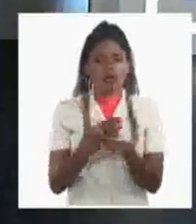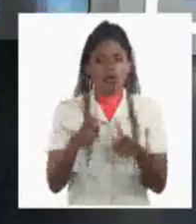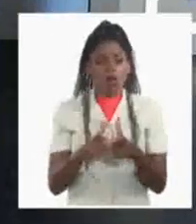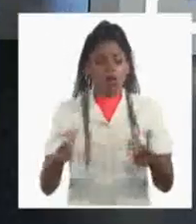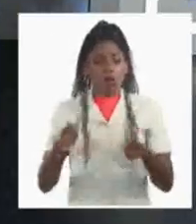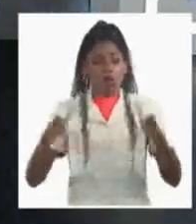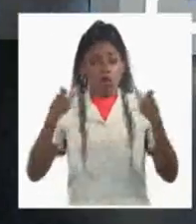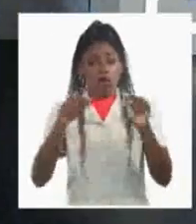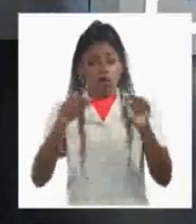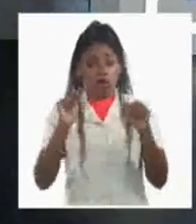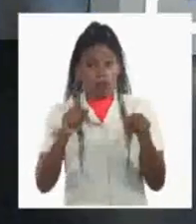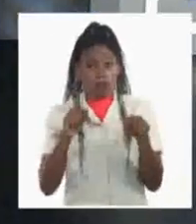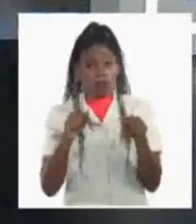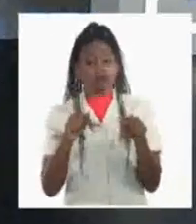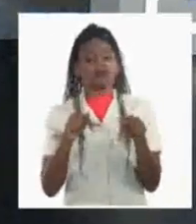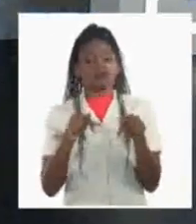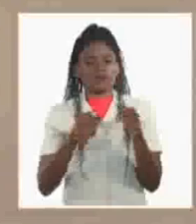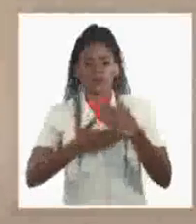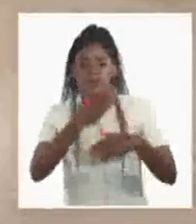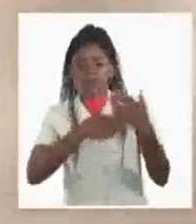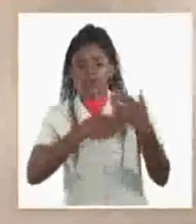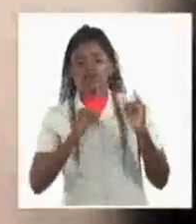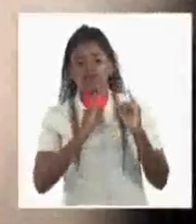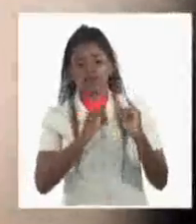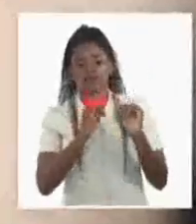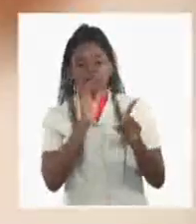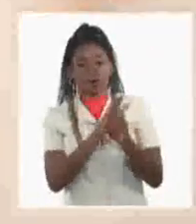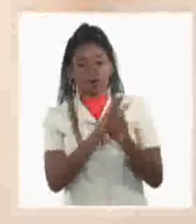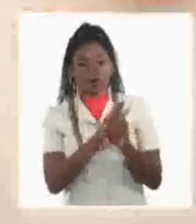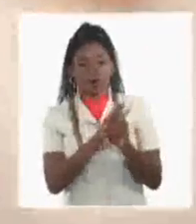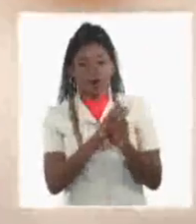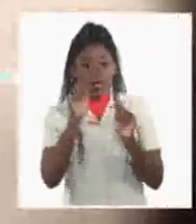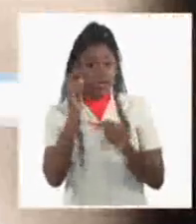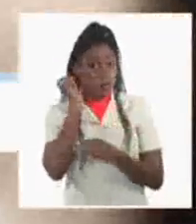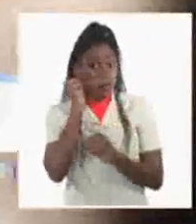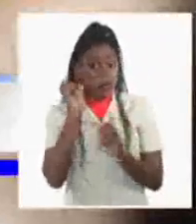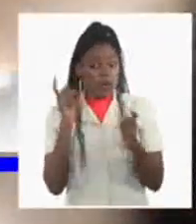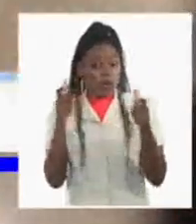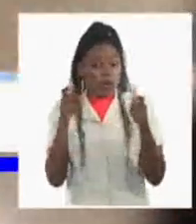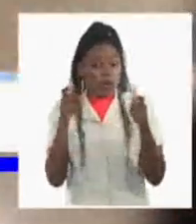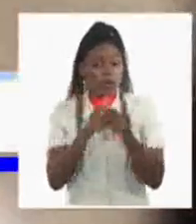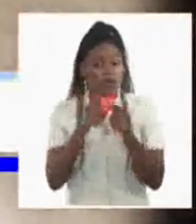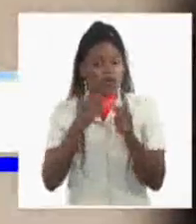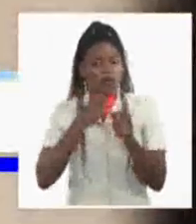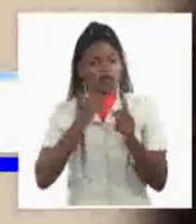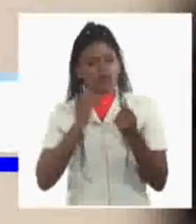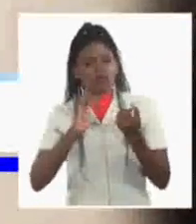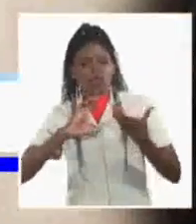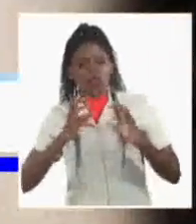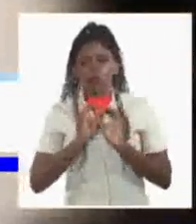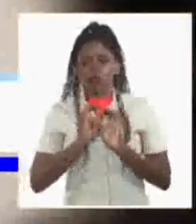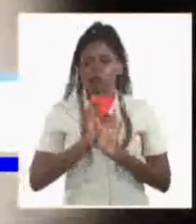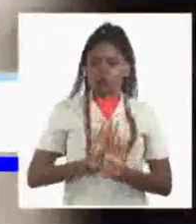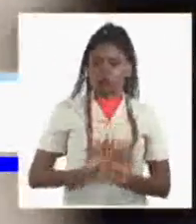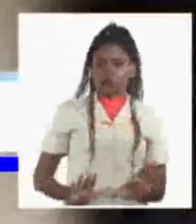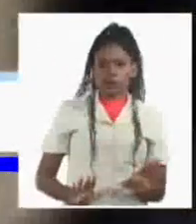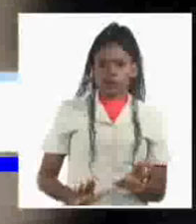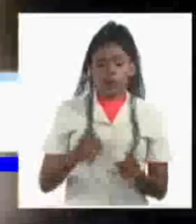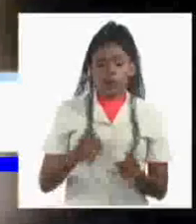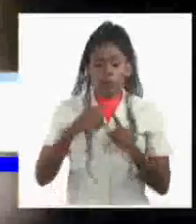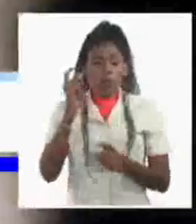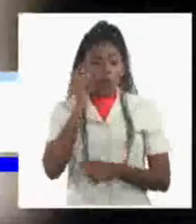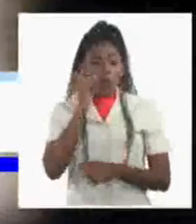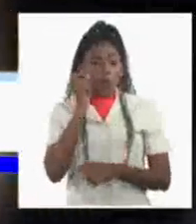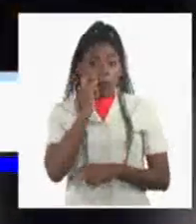de Washington, D.C. Se lo adelantábamos en nuestra portada. La activista intentaba reunirse de manera pacífica con el senador Robert Bob Menéndez